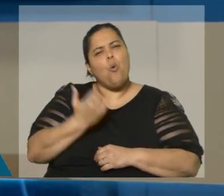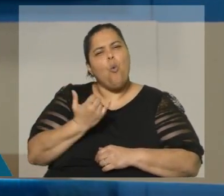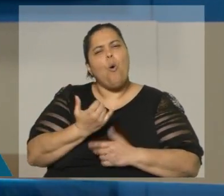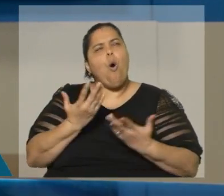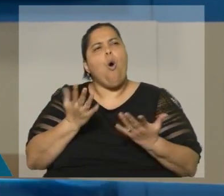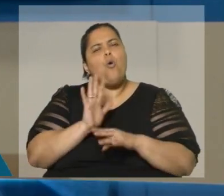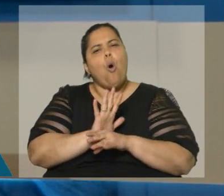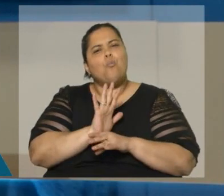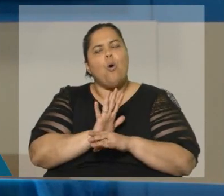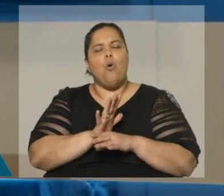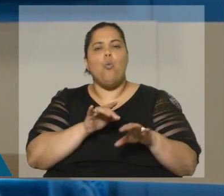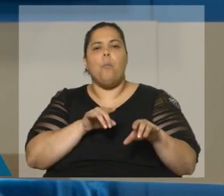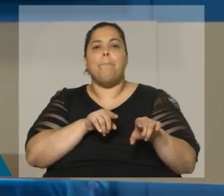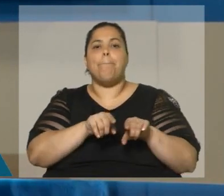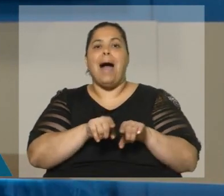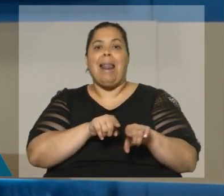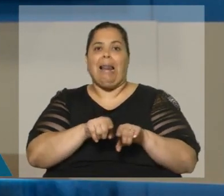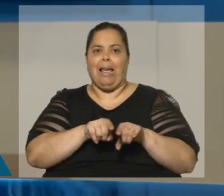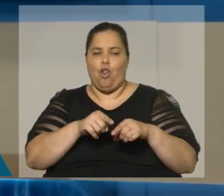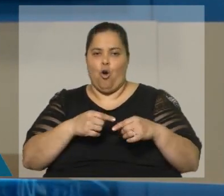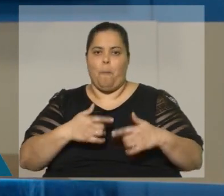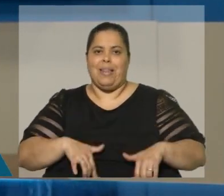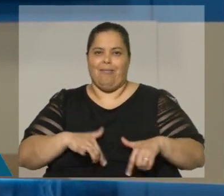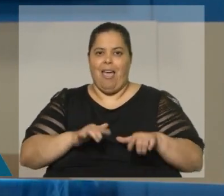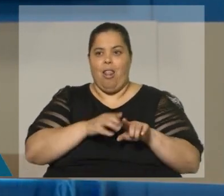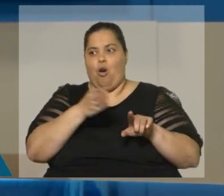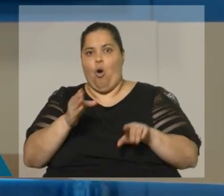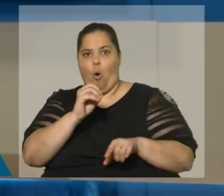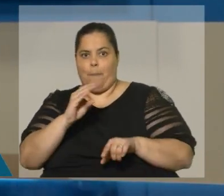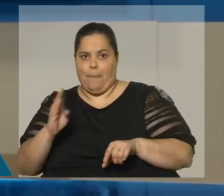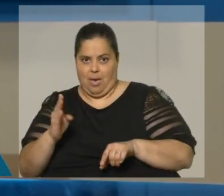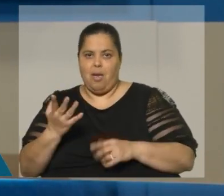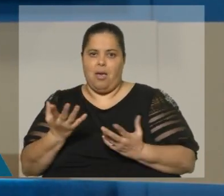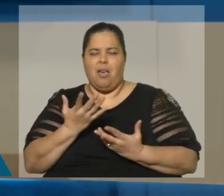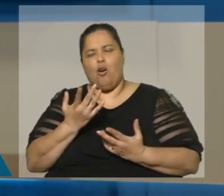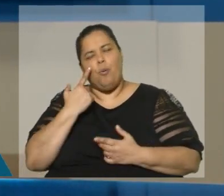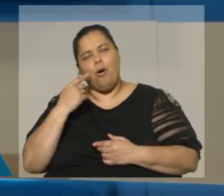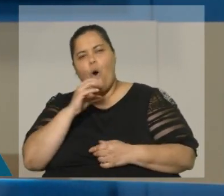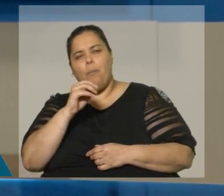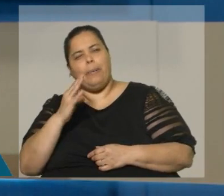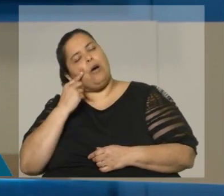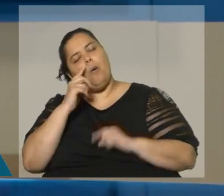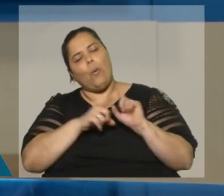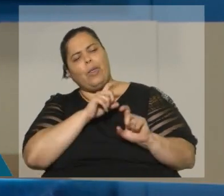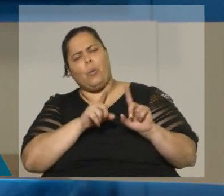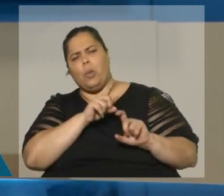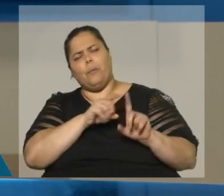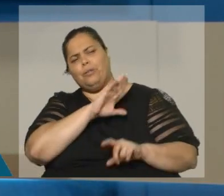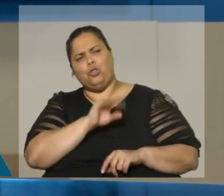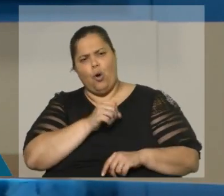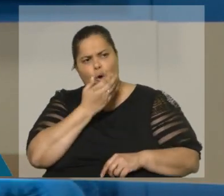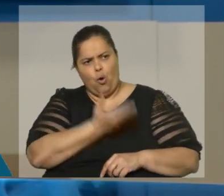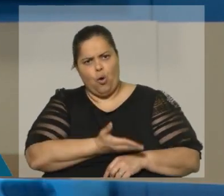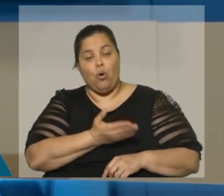ministerio paralelo en la OPP, que lo pretendían cuestionar, y ya apenas empezó,